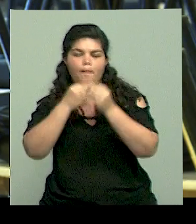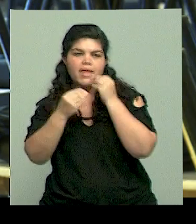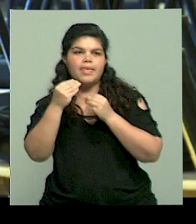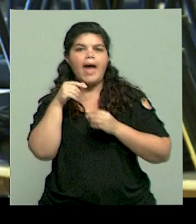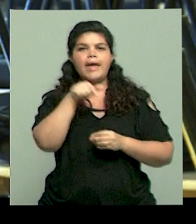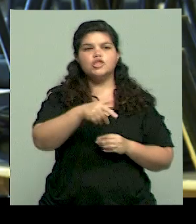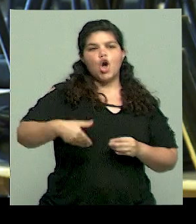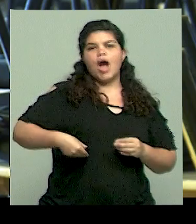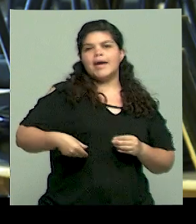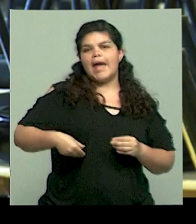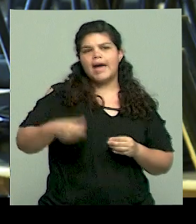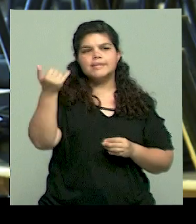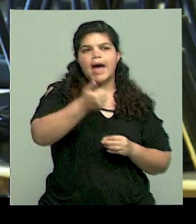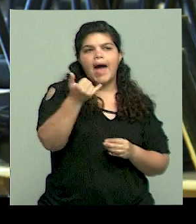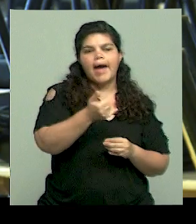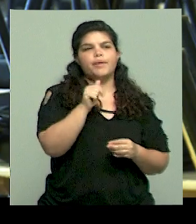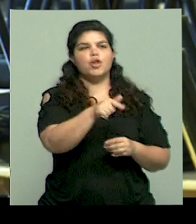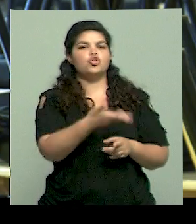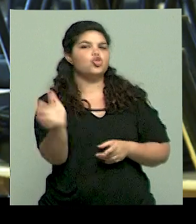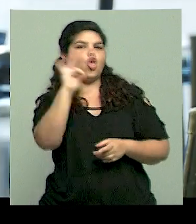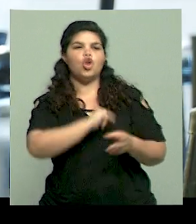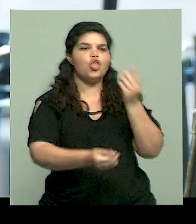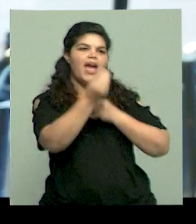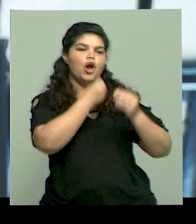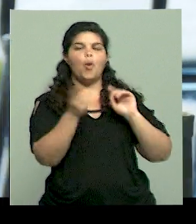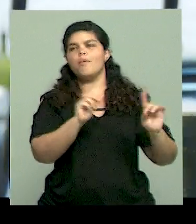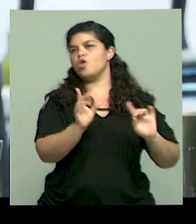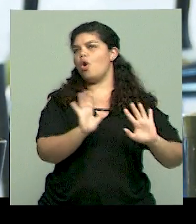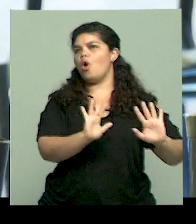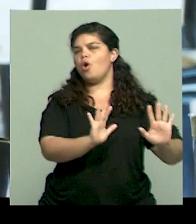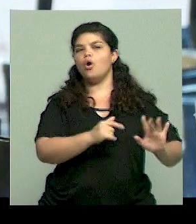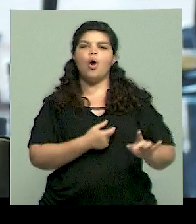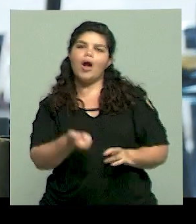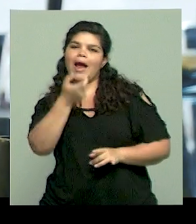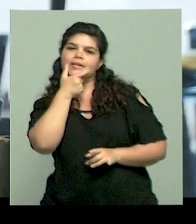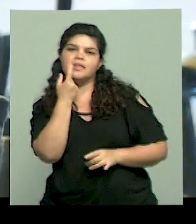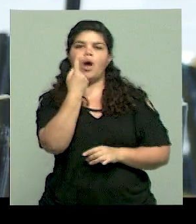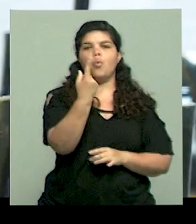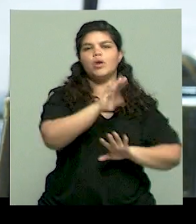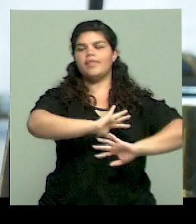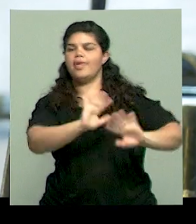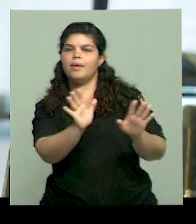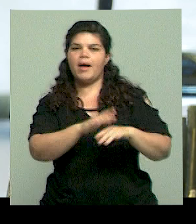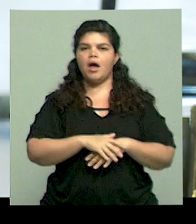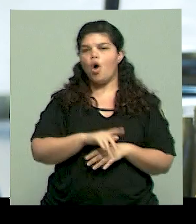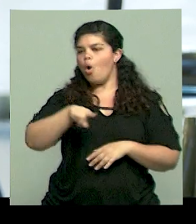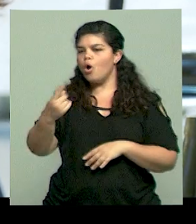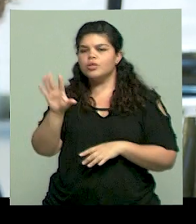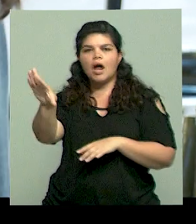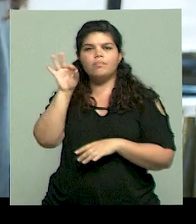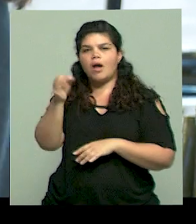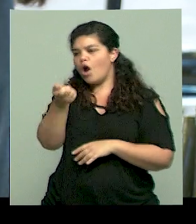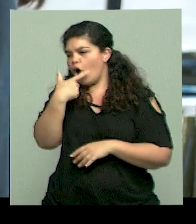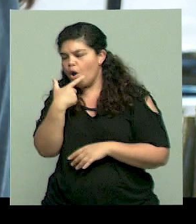bueno, no lo como todos los días. Lo como cada tanto. O como una galleta, nada más. O como un snack. No está dentro de mi